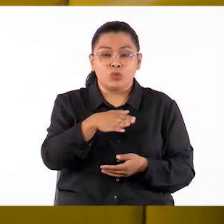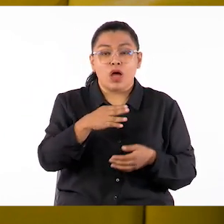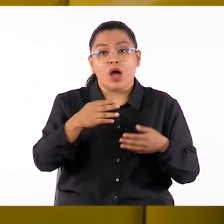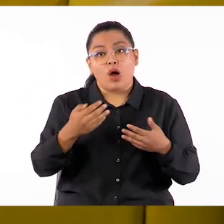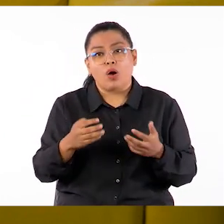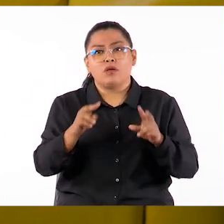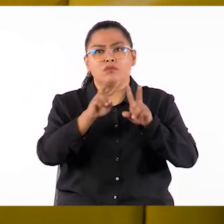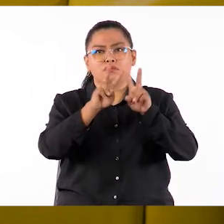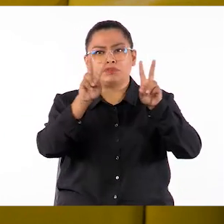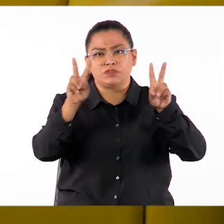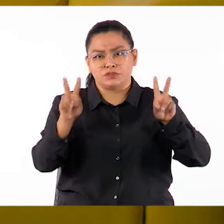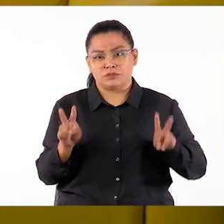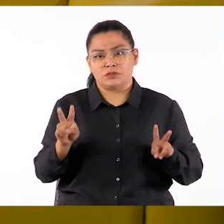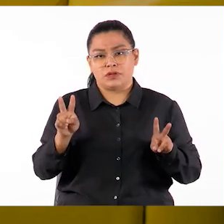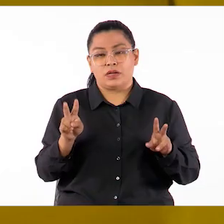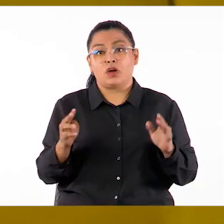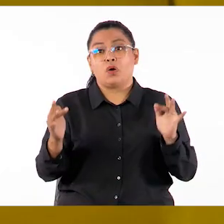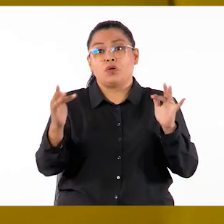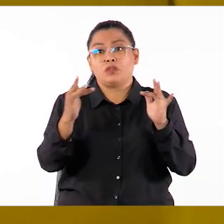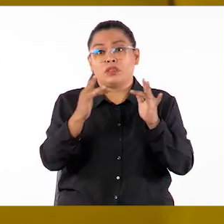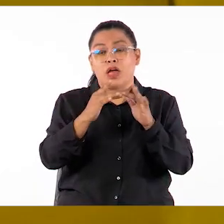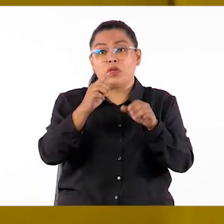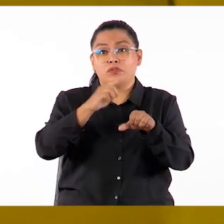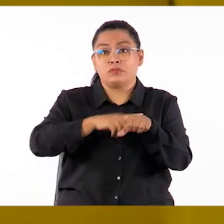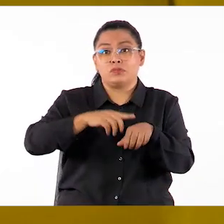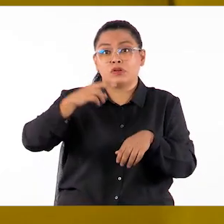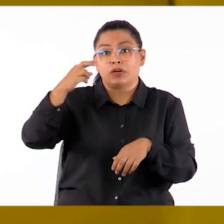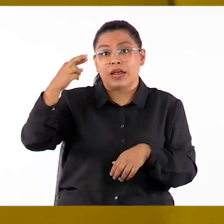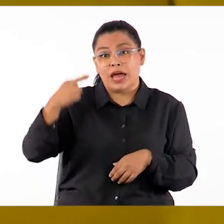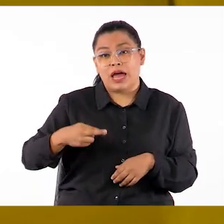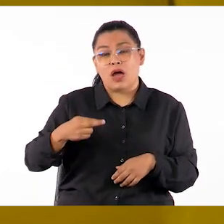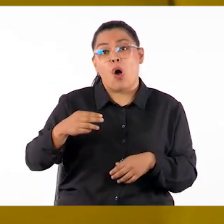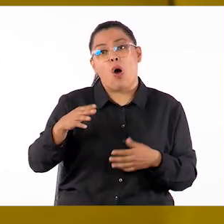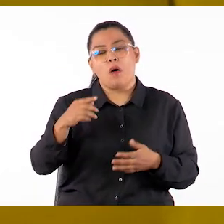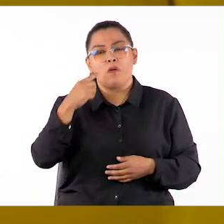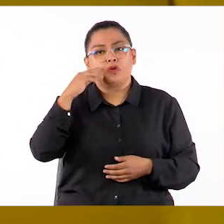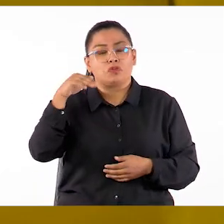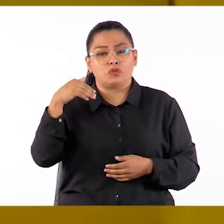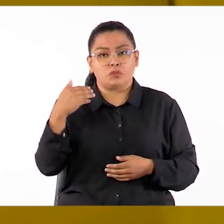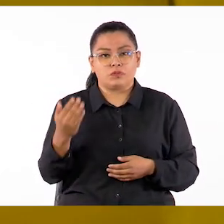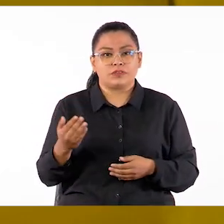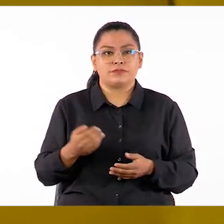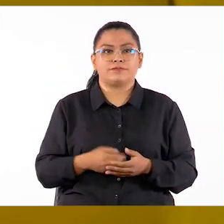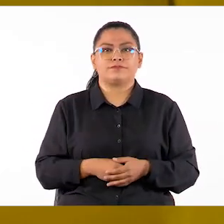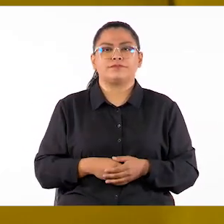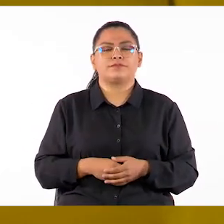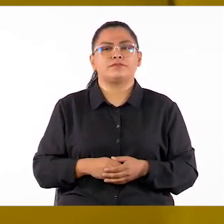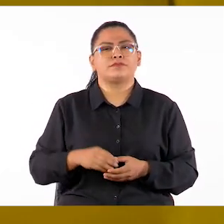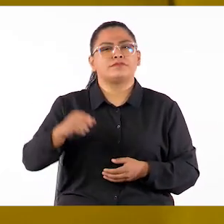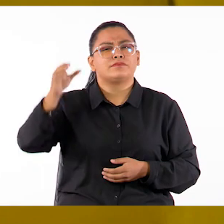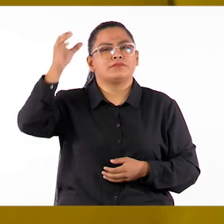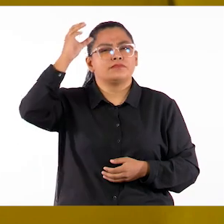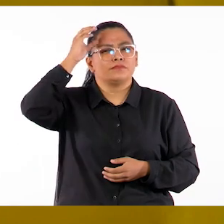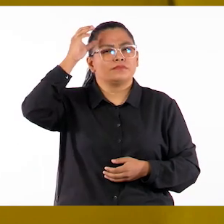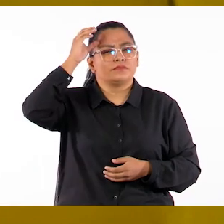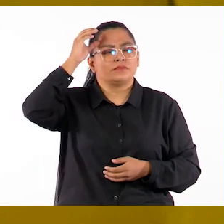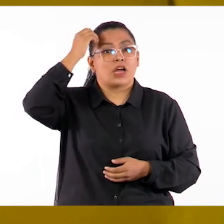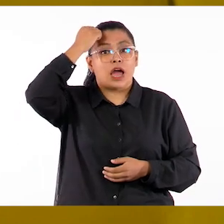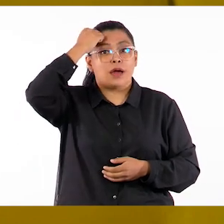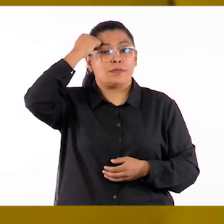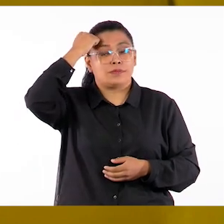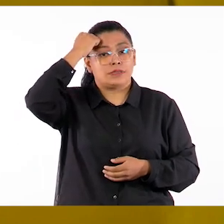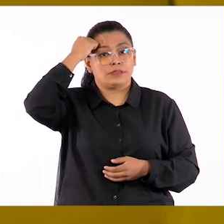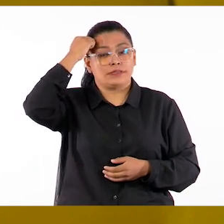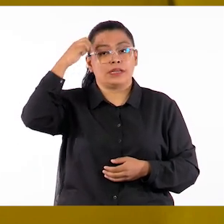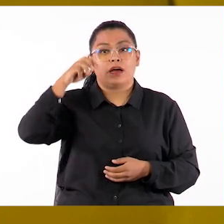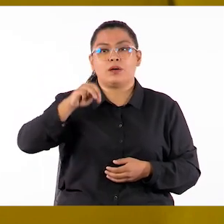tanto sincrónicos como asincrónicos. Una excepción del término aprendizaje multimodal indica que